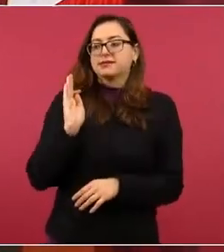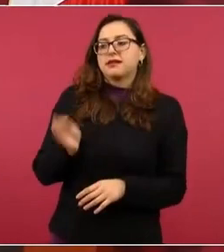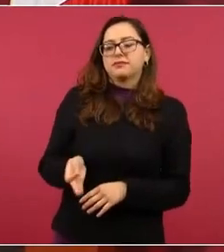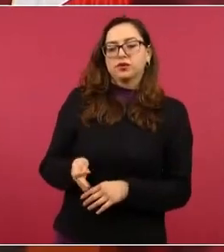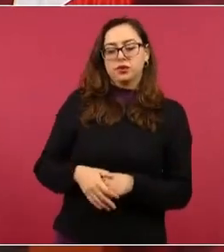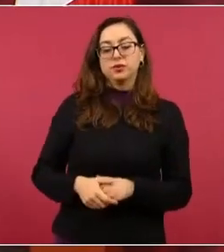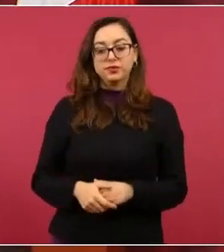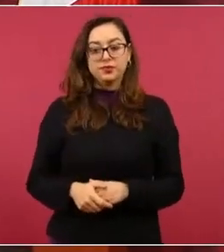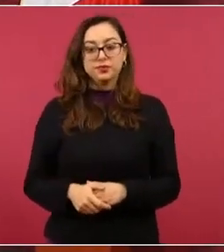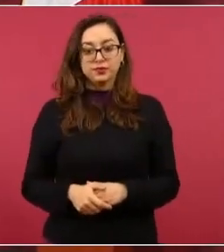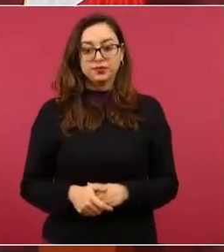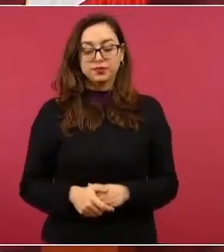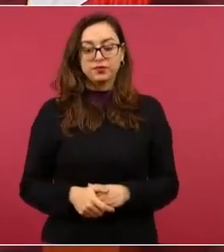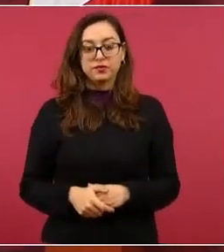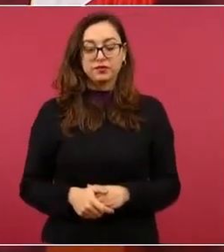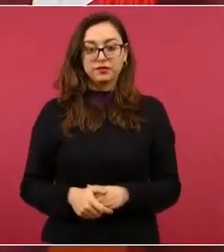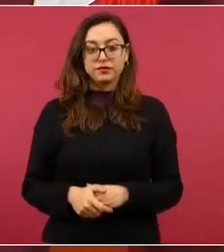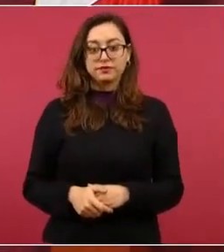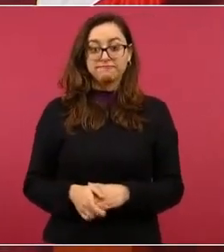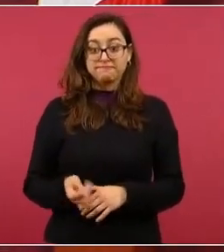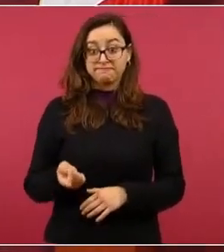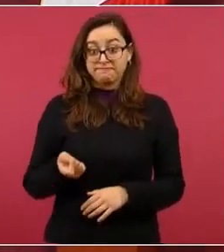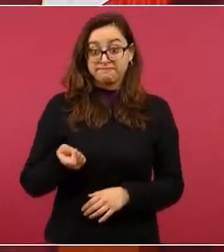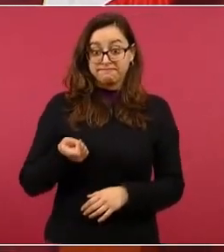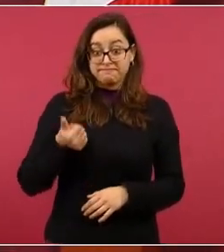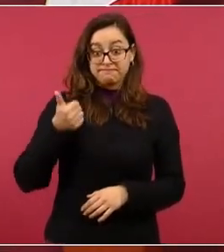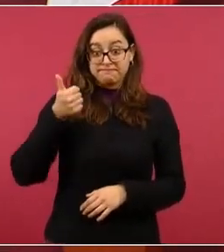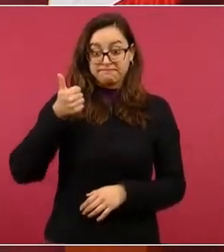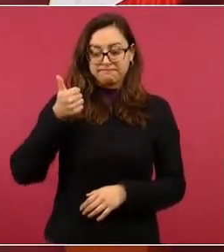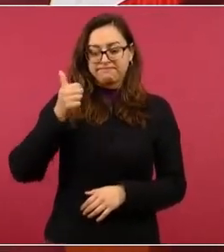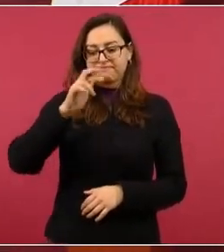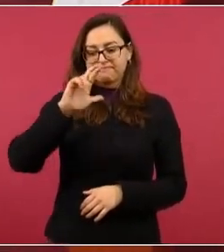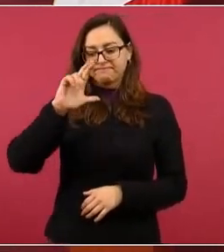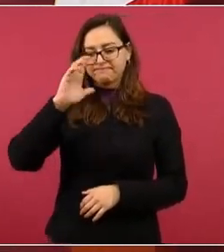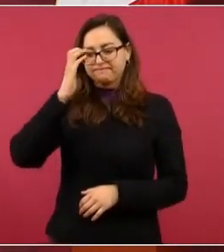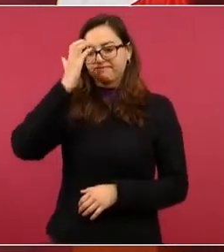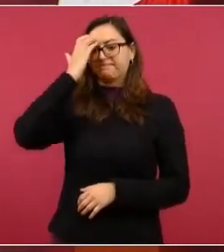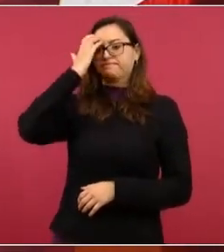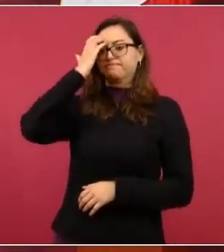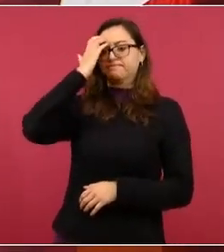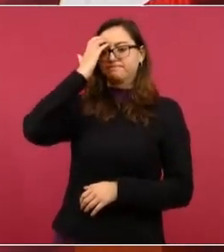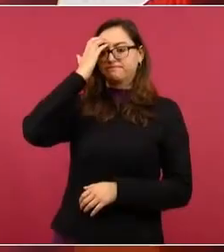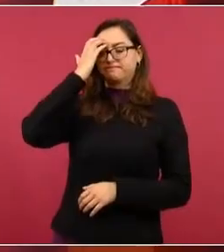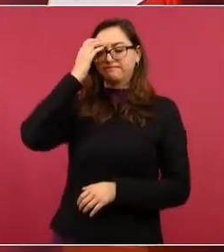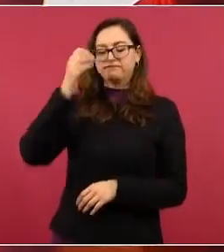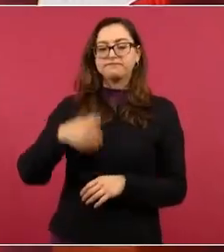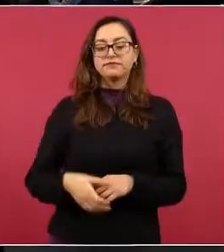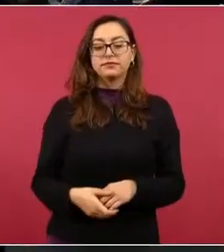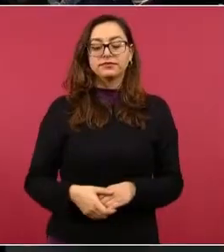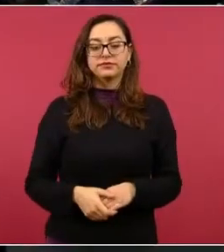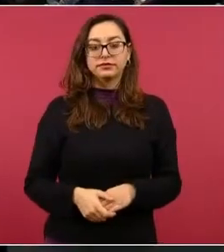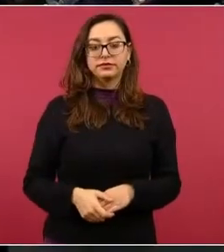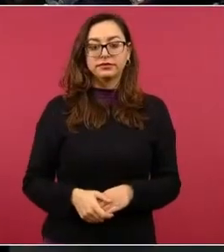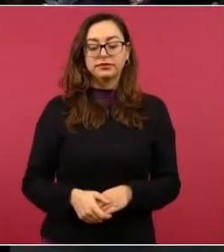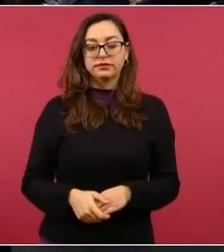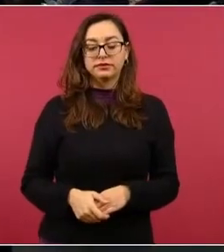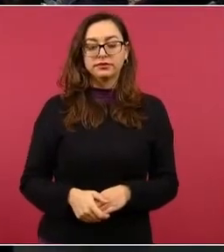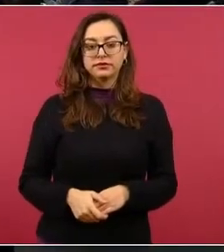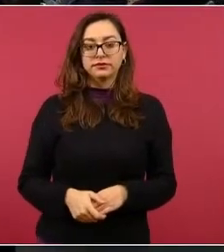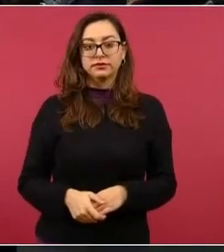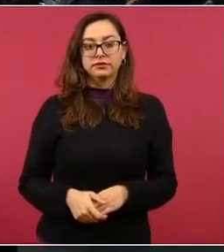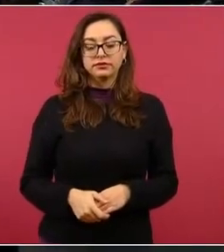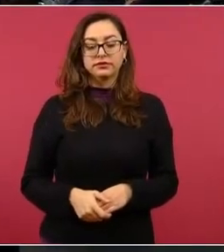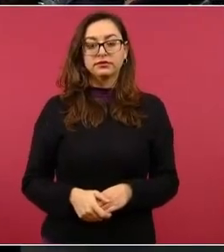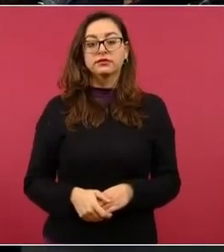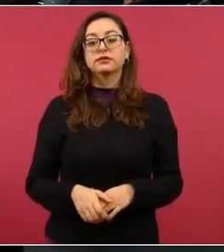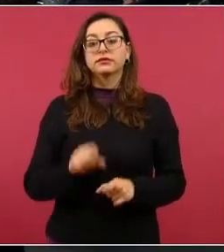por eso. Por primera vez y también su discurso en la